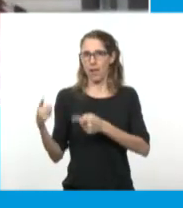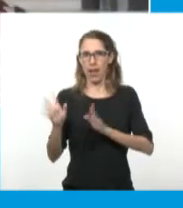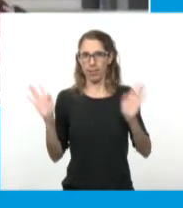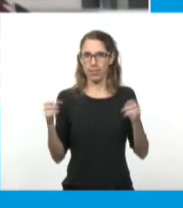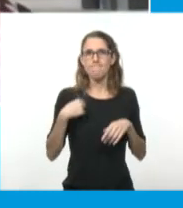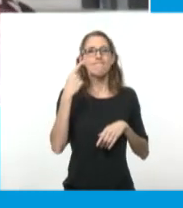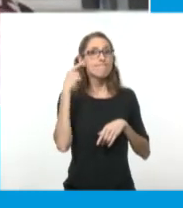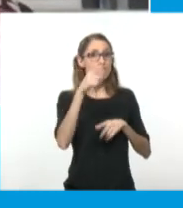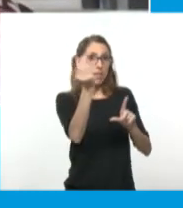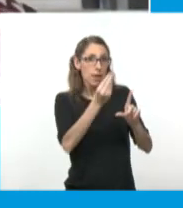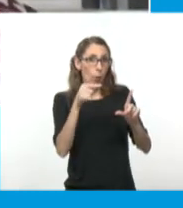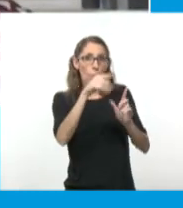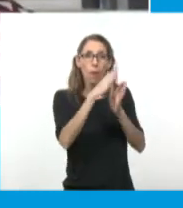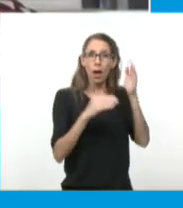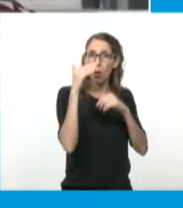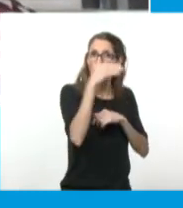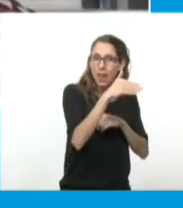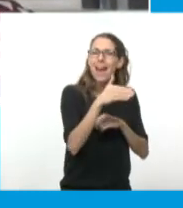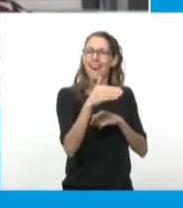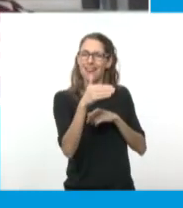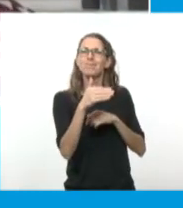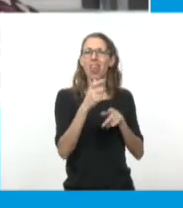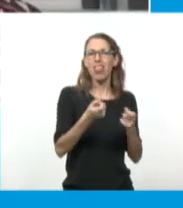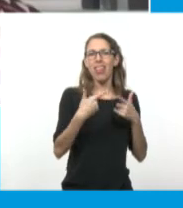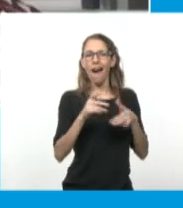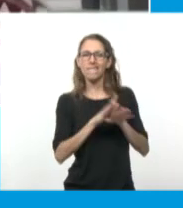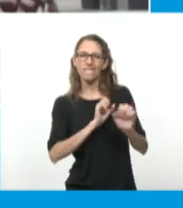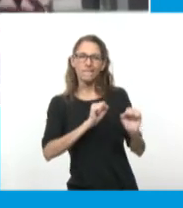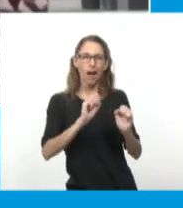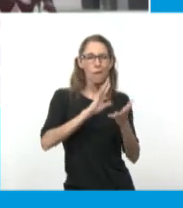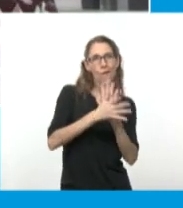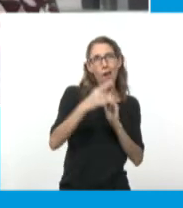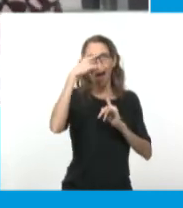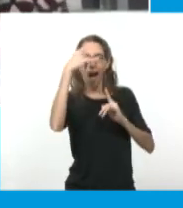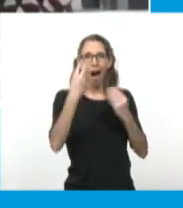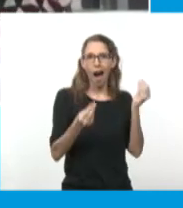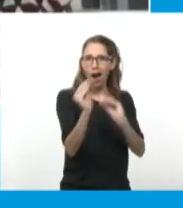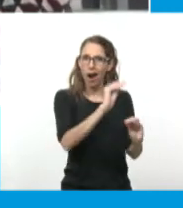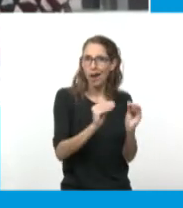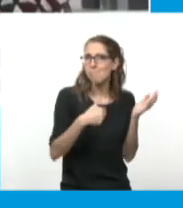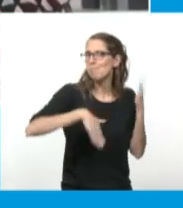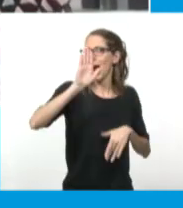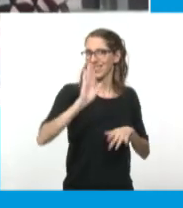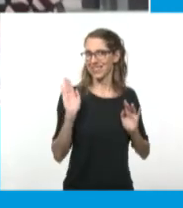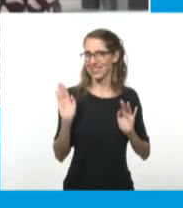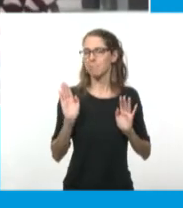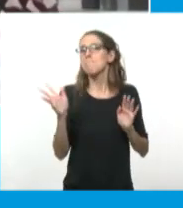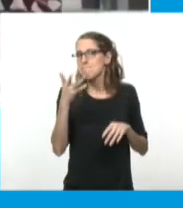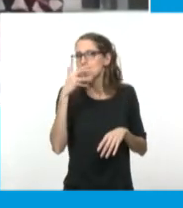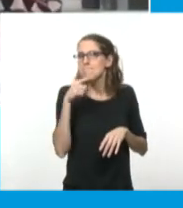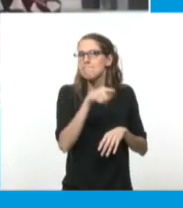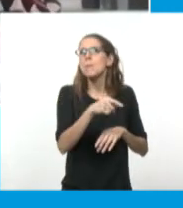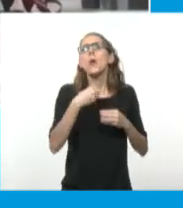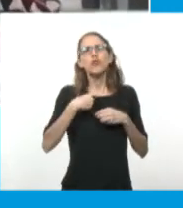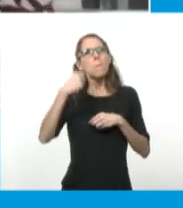uno puede jugar más. Me parece que el blanco y negro, no sé, para mí uno puede entrar al trabajo de la historieta